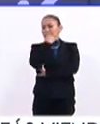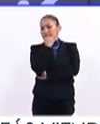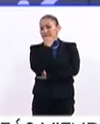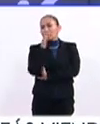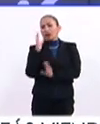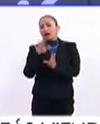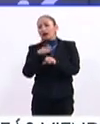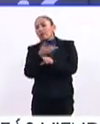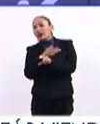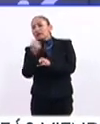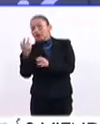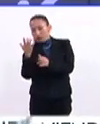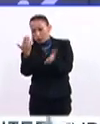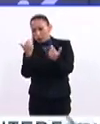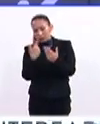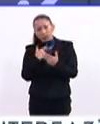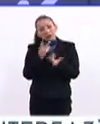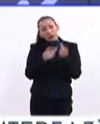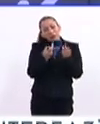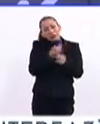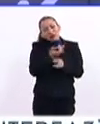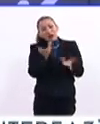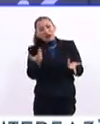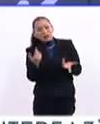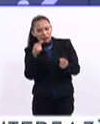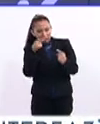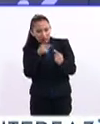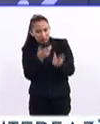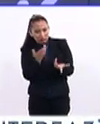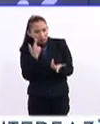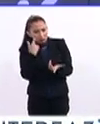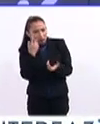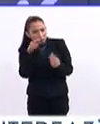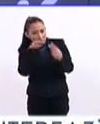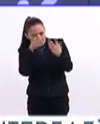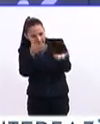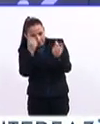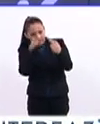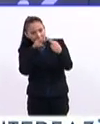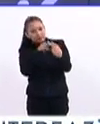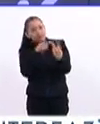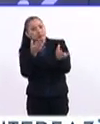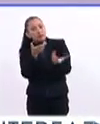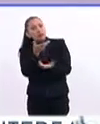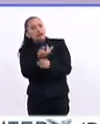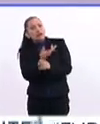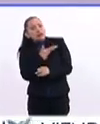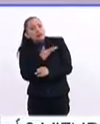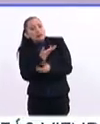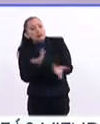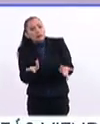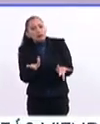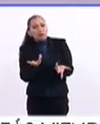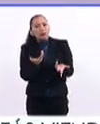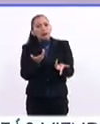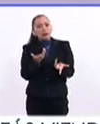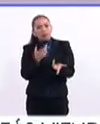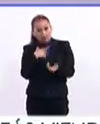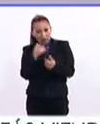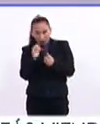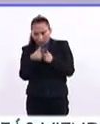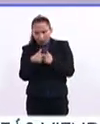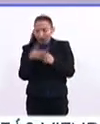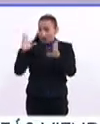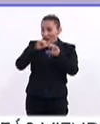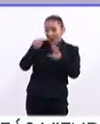ir con ellos a un lugar privado, hablar así directamente, mirar a los ojos y decir, ¿qué tienes? Y obviamente